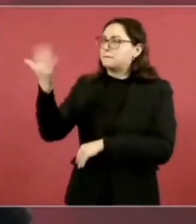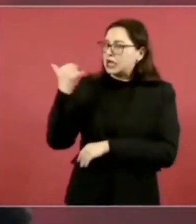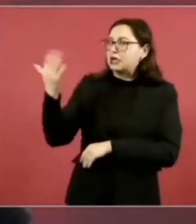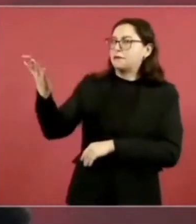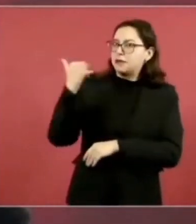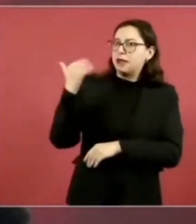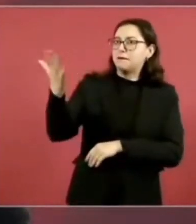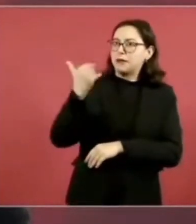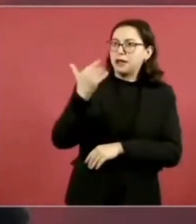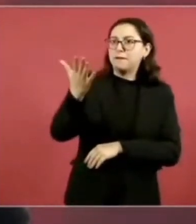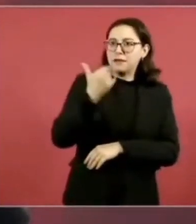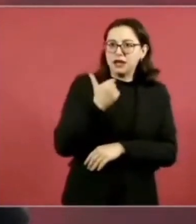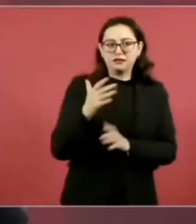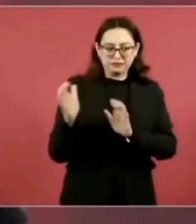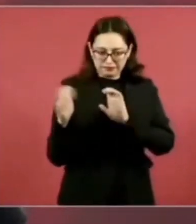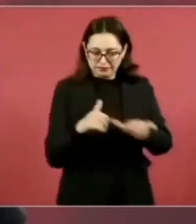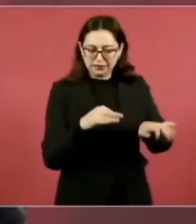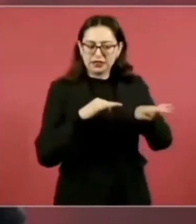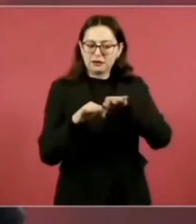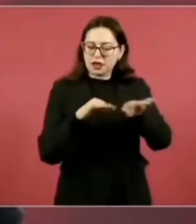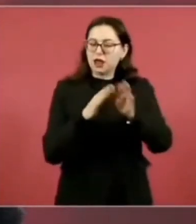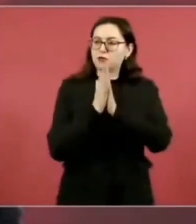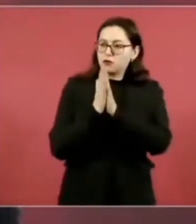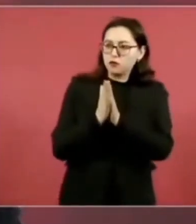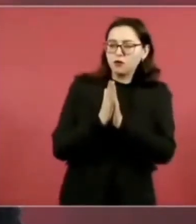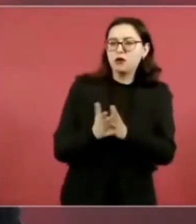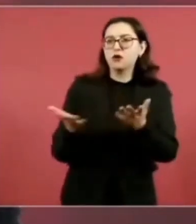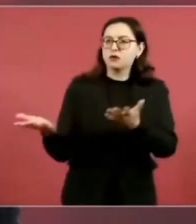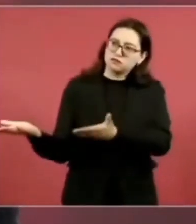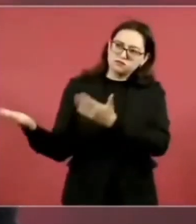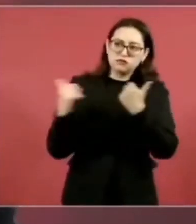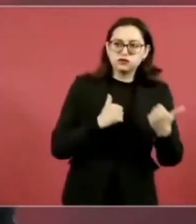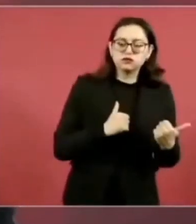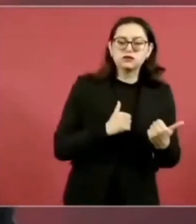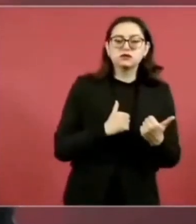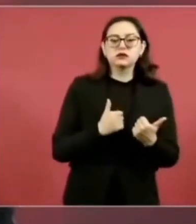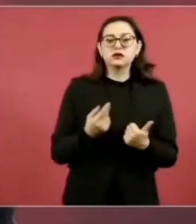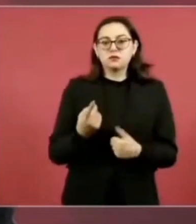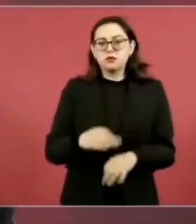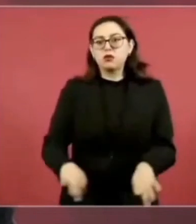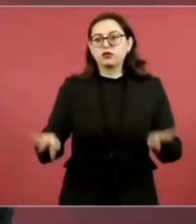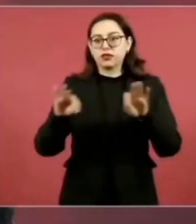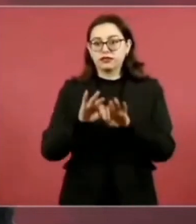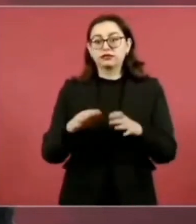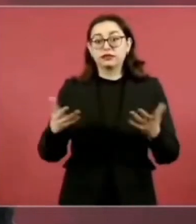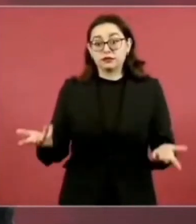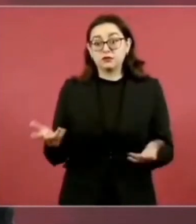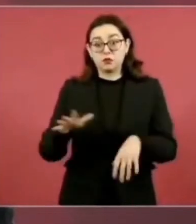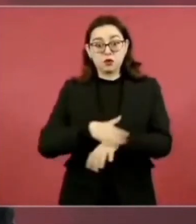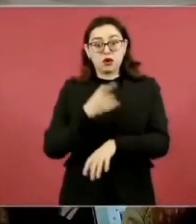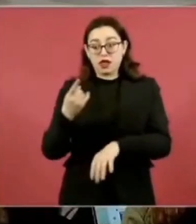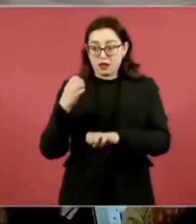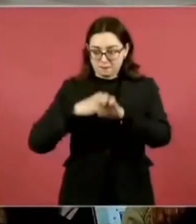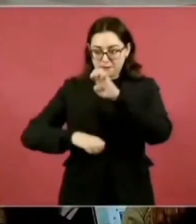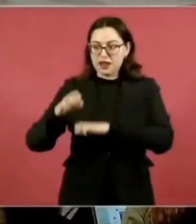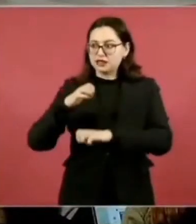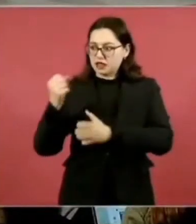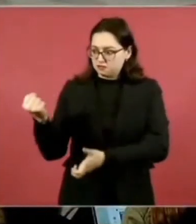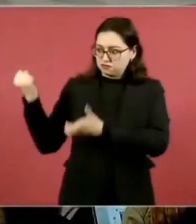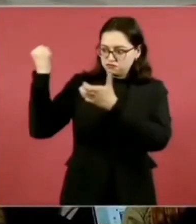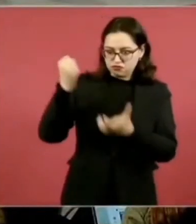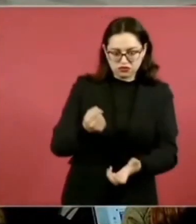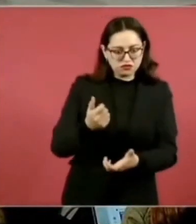captador de estas inversiones, que tengamos lo que los inversionistas buscan. Este